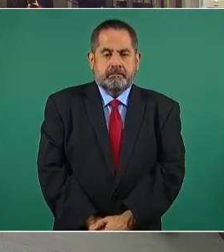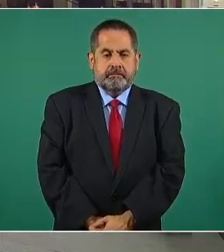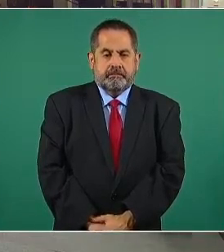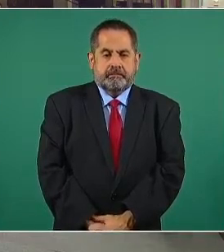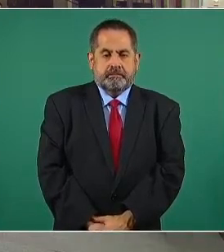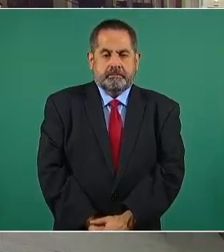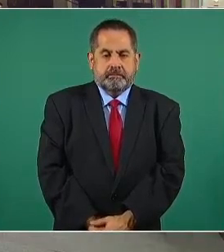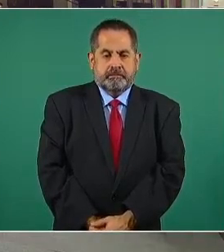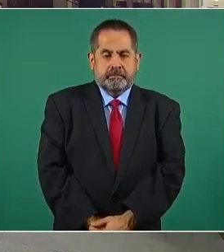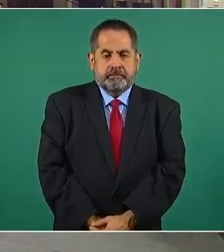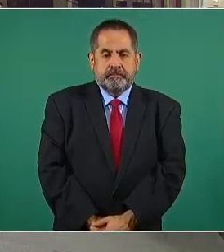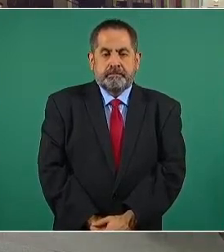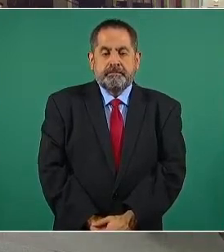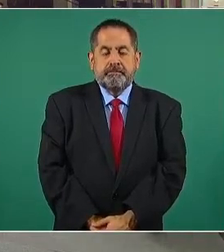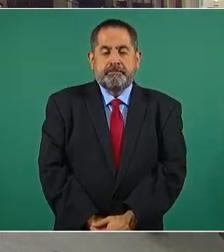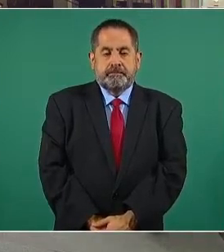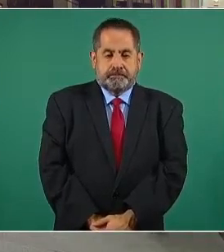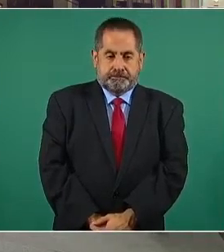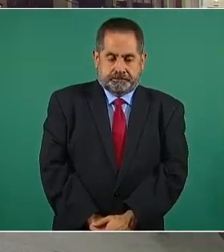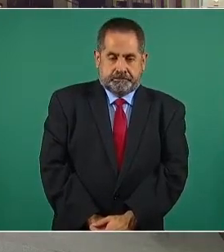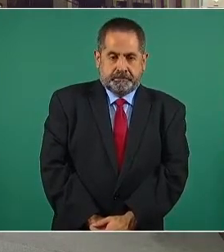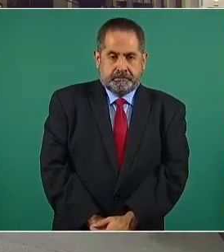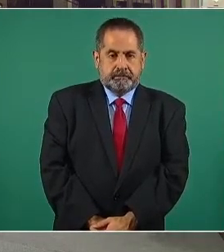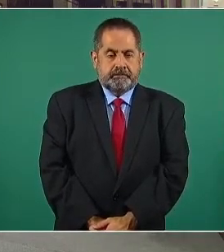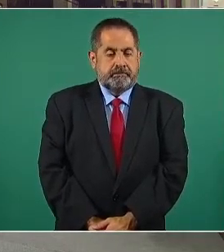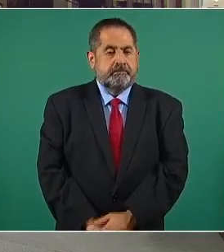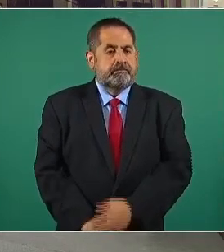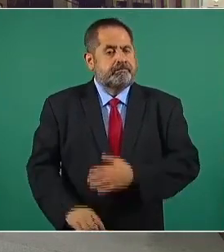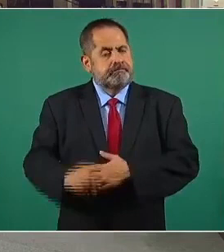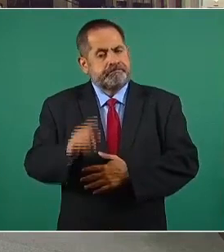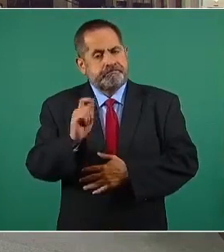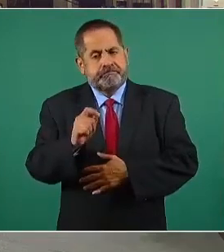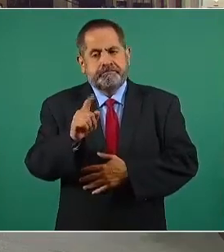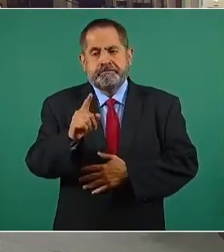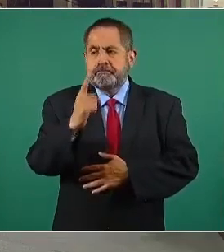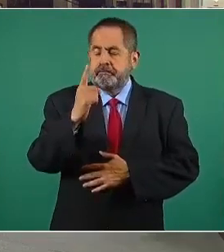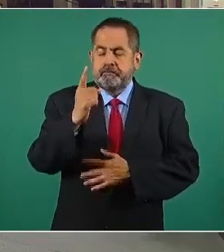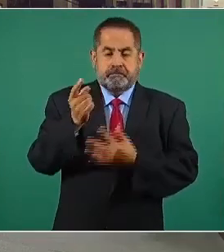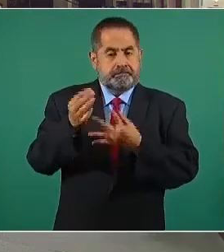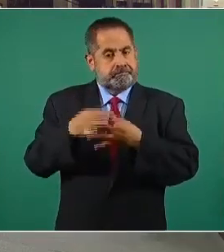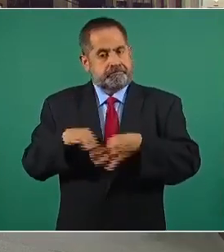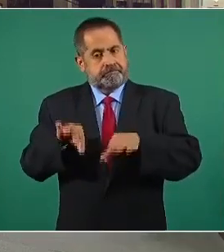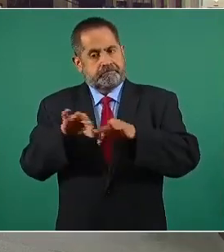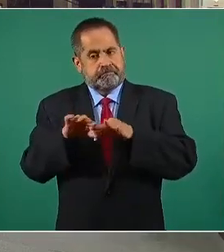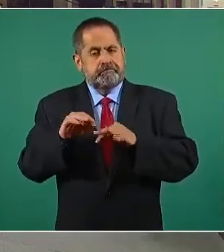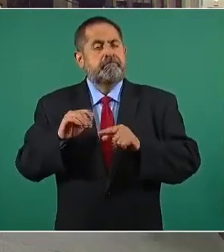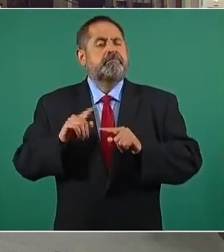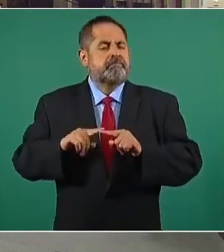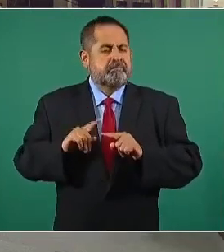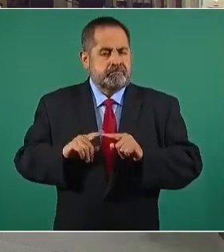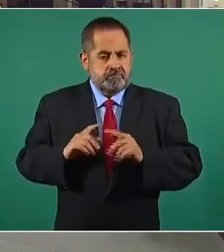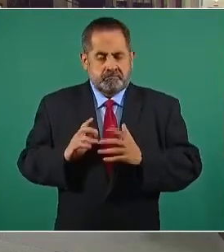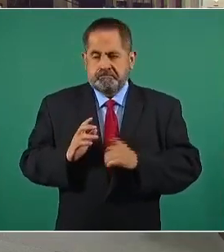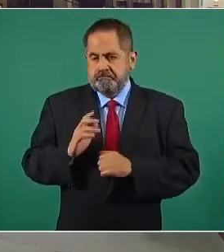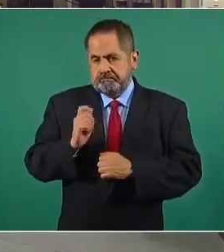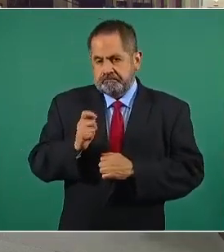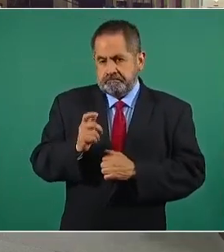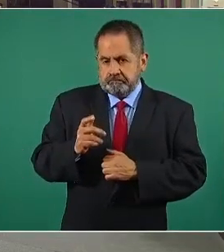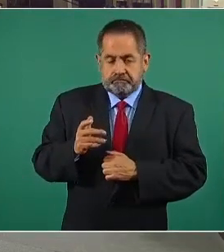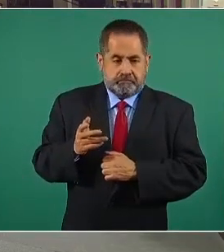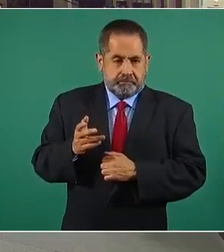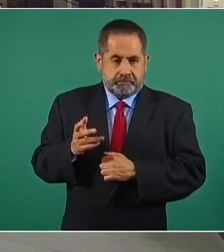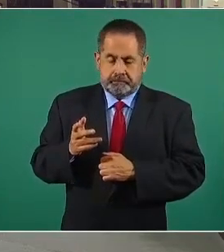Bueno, pues es muy importante insistir en